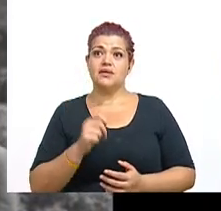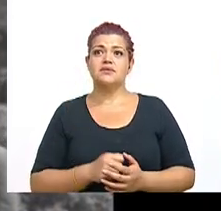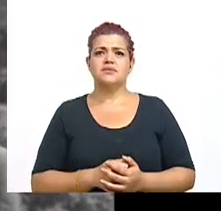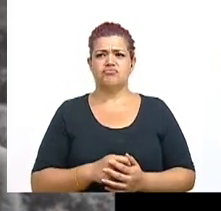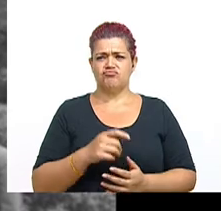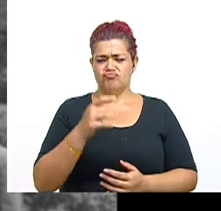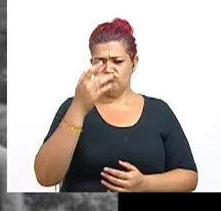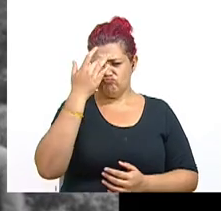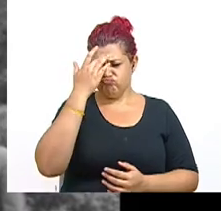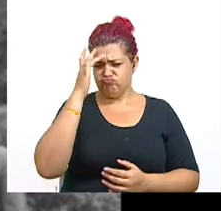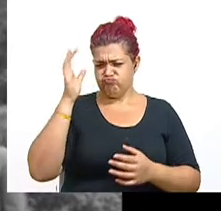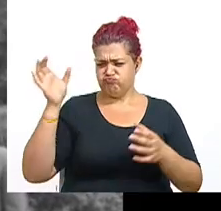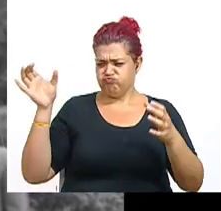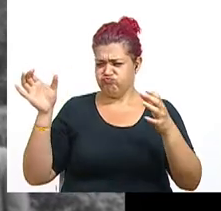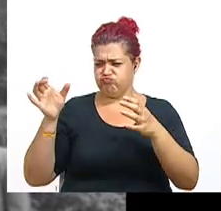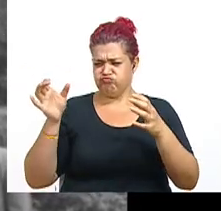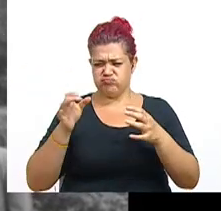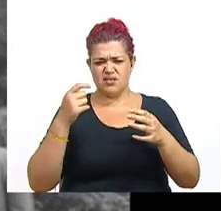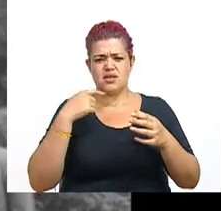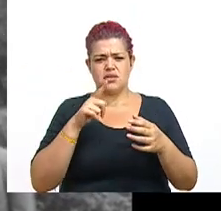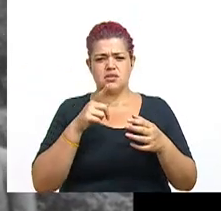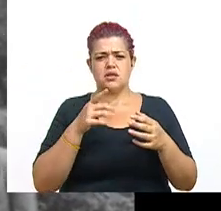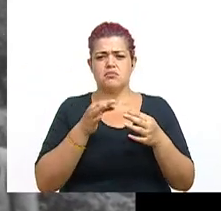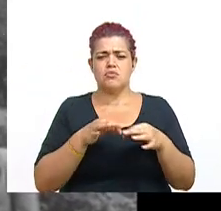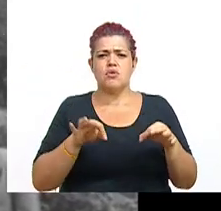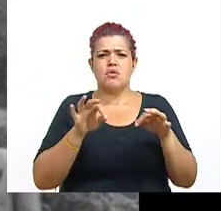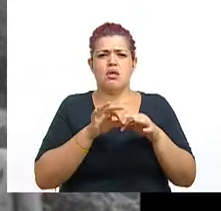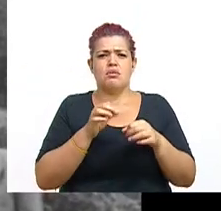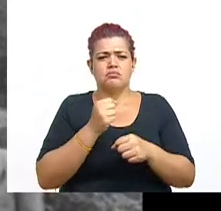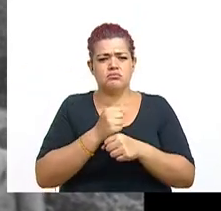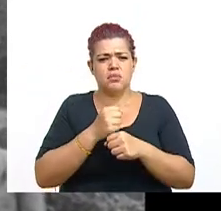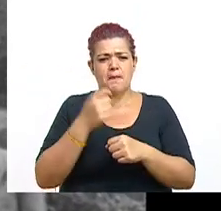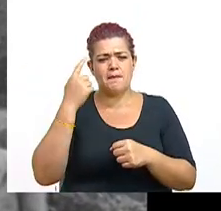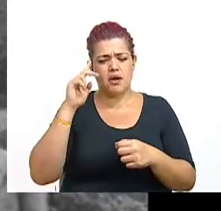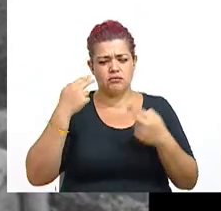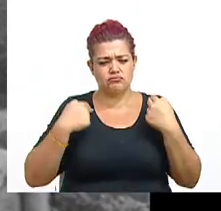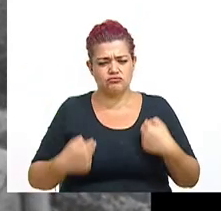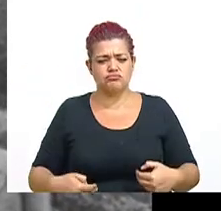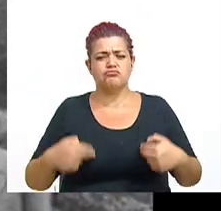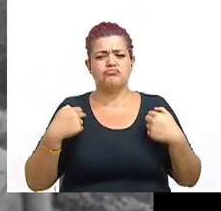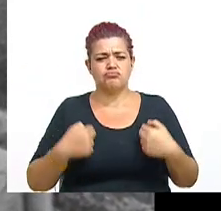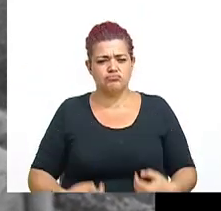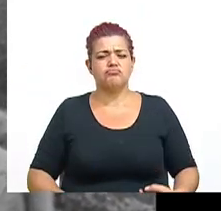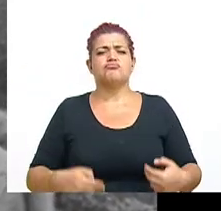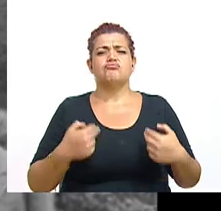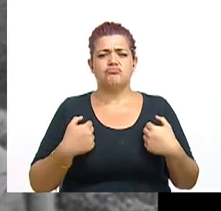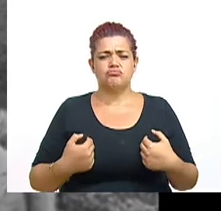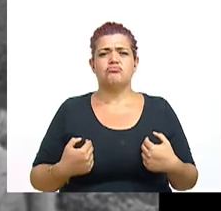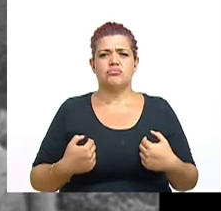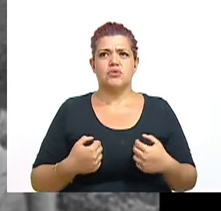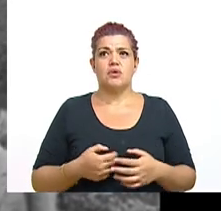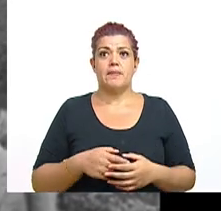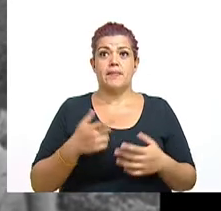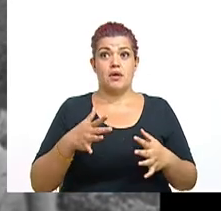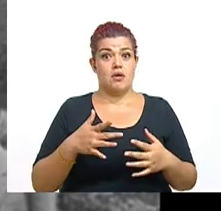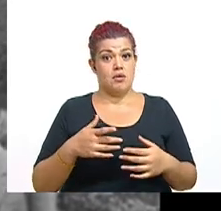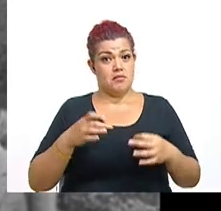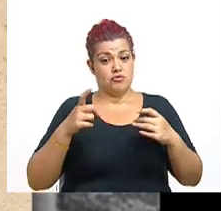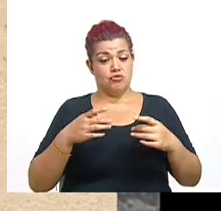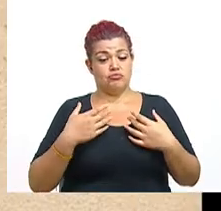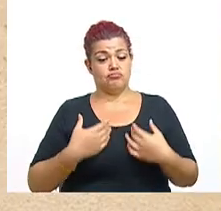los intelectuales le dan un perfil humanista a esa Casa de Enseñanza. Miren, los señores bien